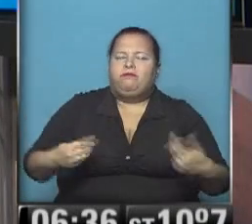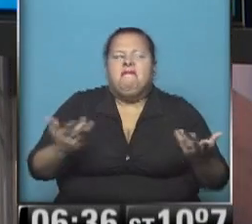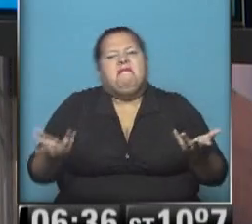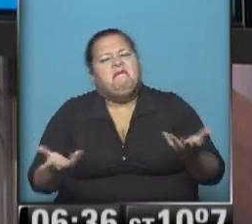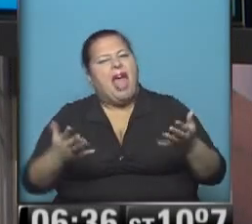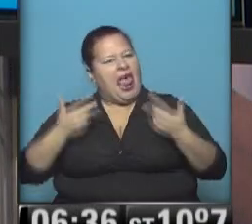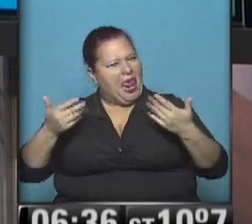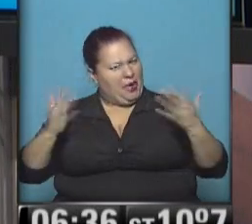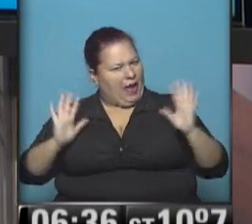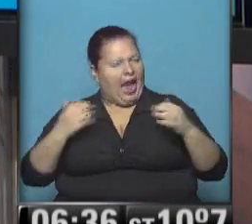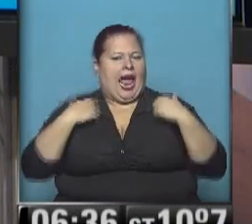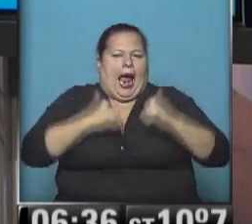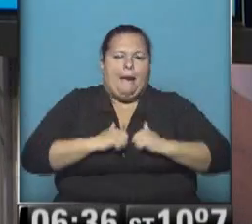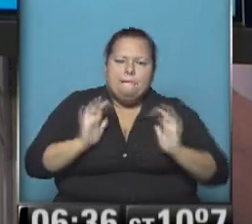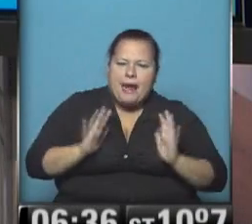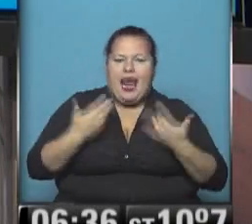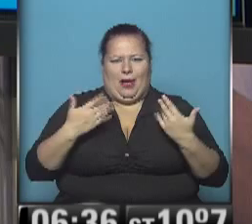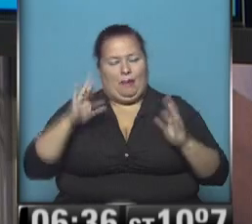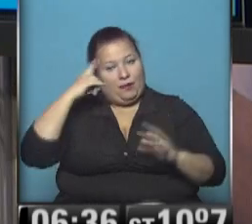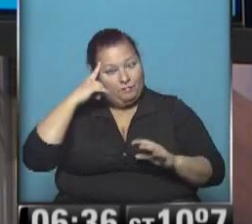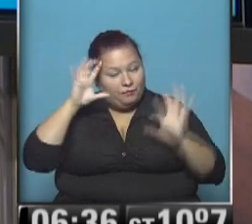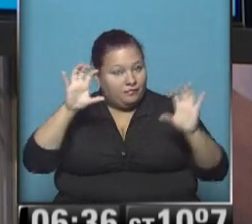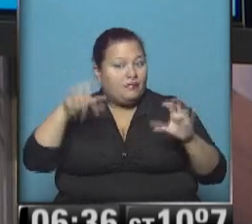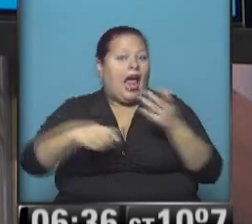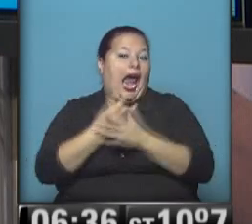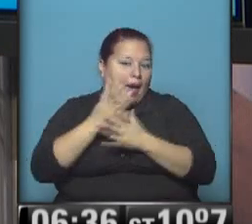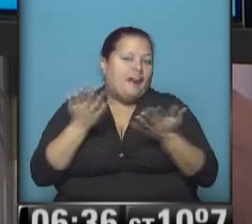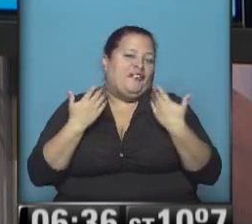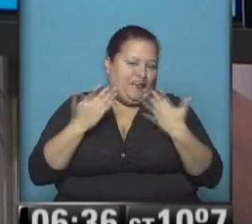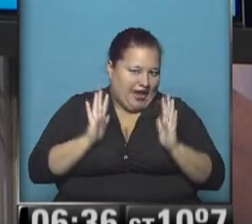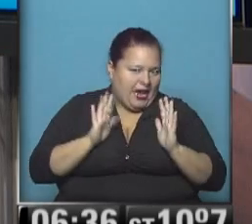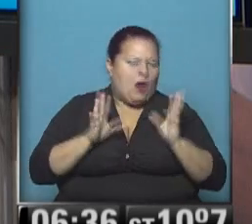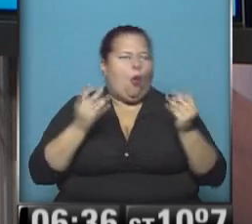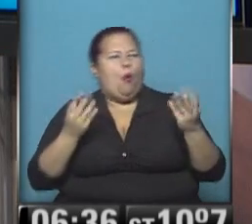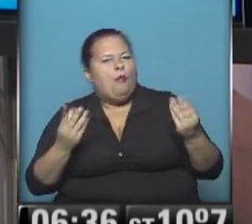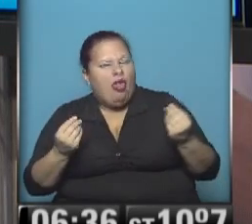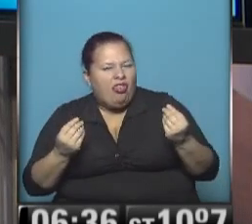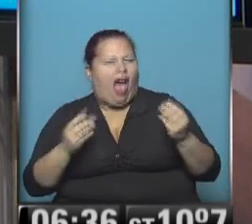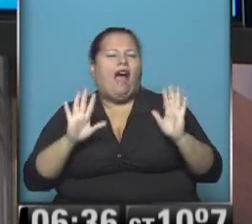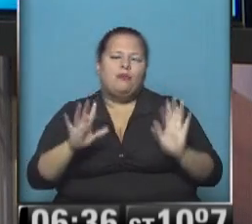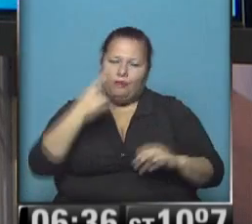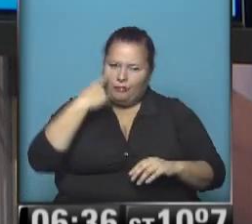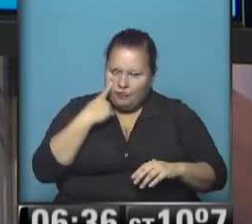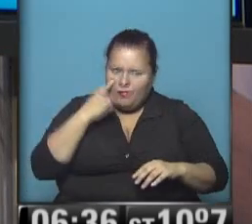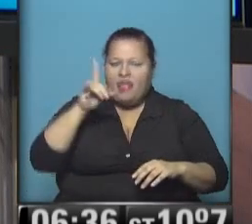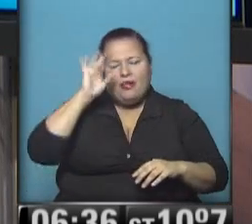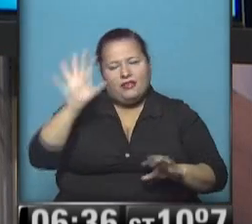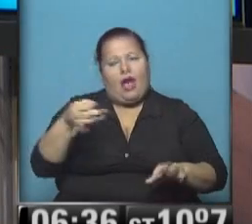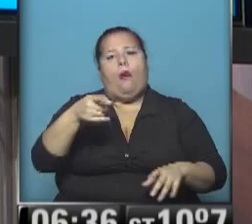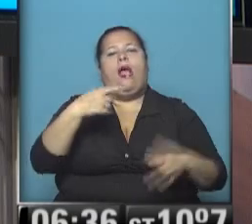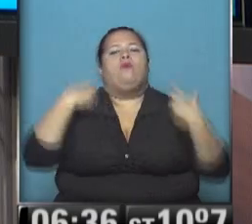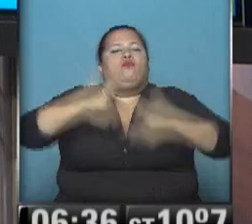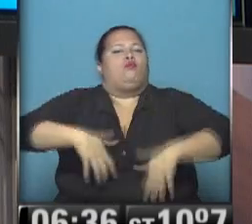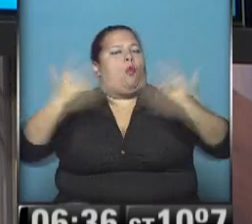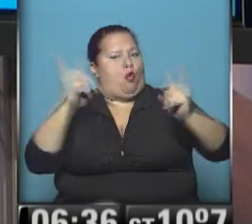algo livianito, una camperita livianita porque hay que tener en cuenta que todavía la mañana está algo fresca pero muy húmeda así que hay que tener en cuenta que no nos tenemos que